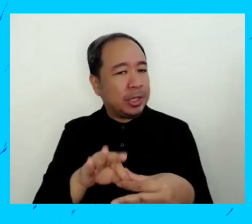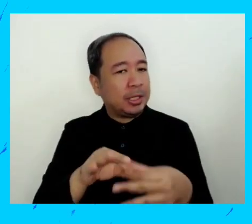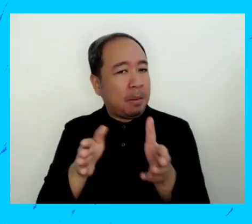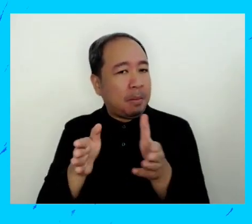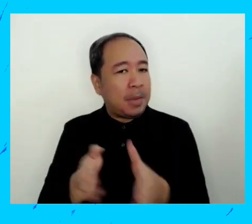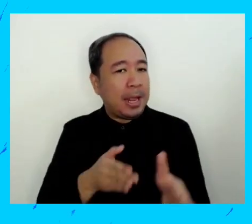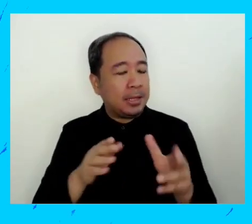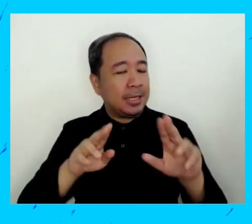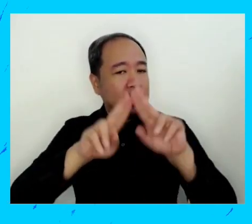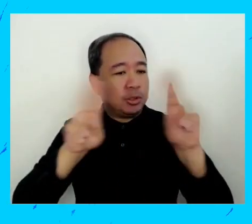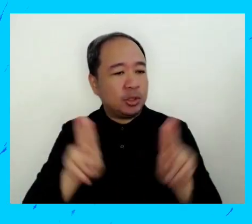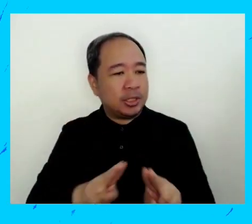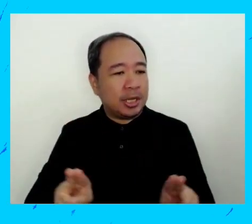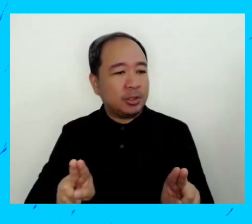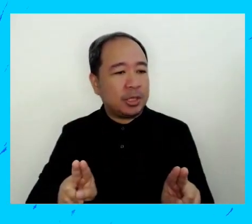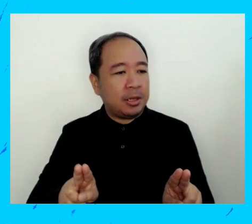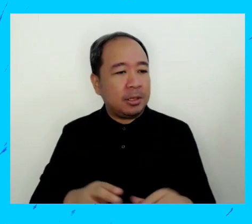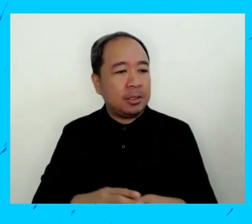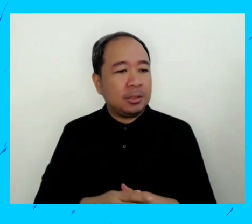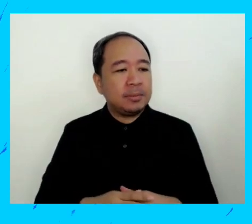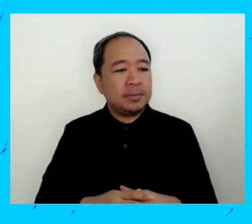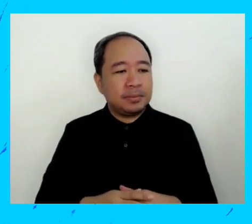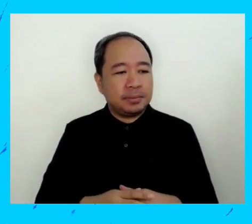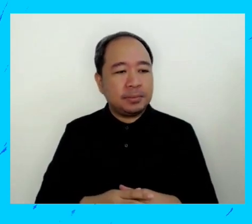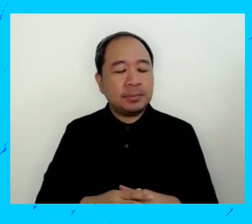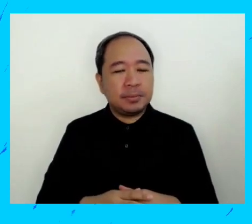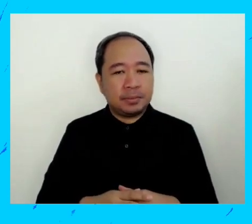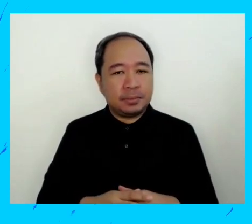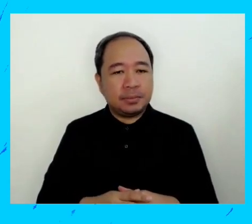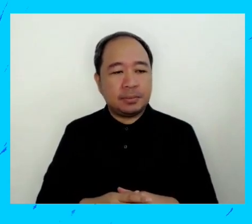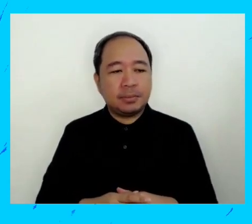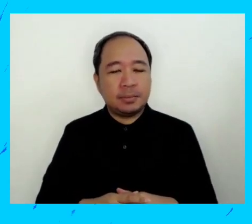y trabaja con tan internacional